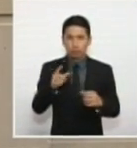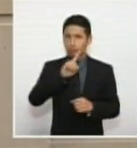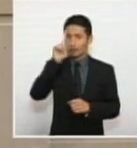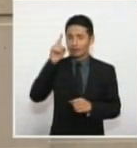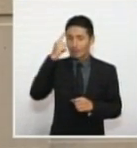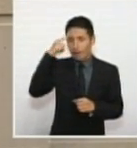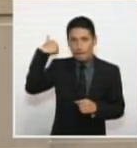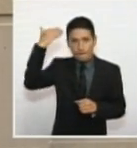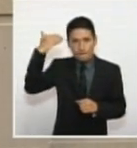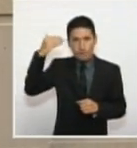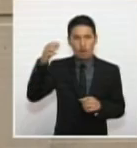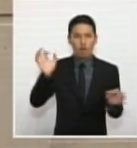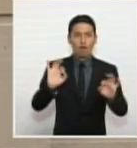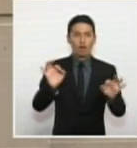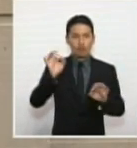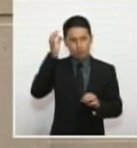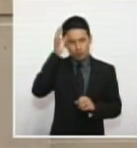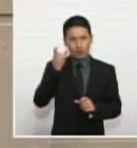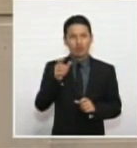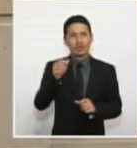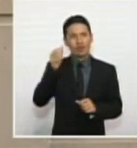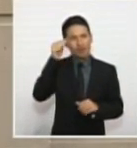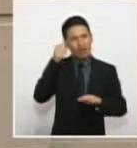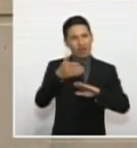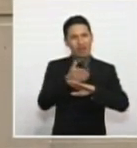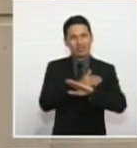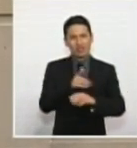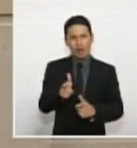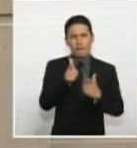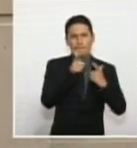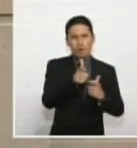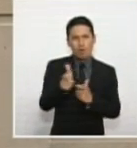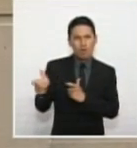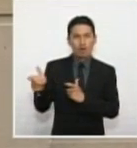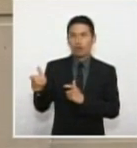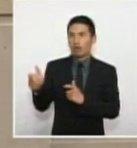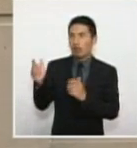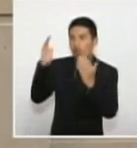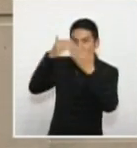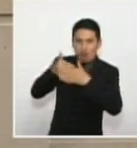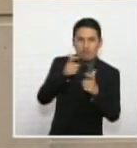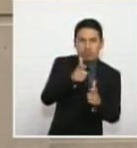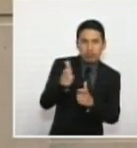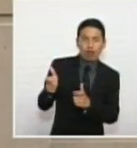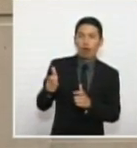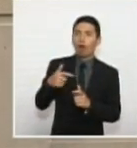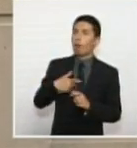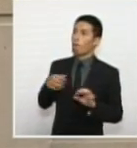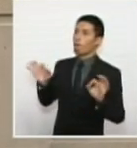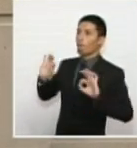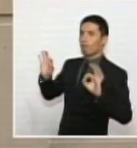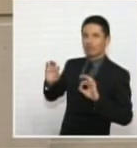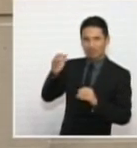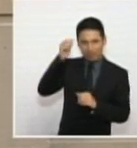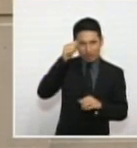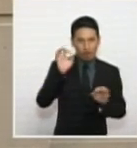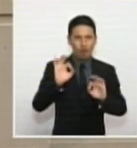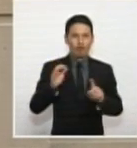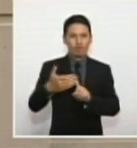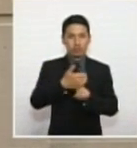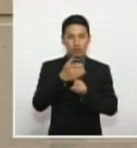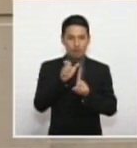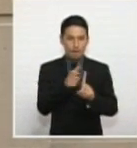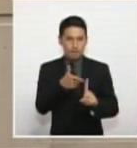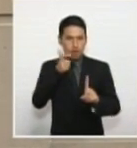impunidad para los mal llamados falsos positivos o ejecuciones extrajudiciales o homicidios en persona protegida o